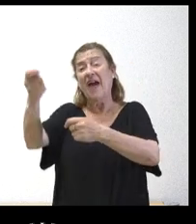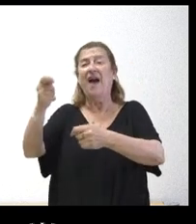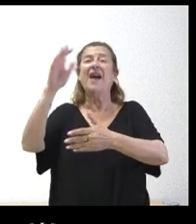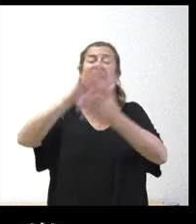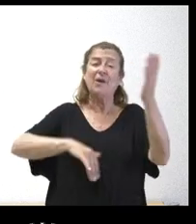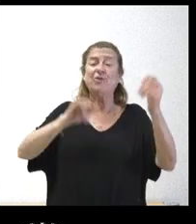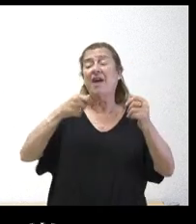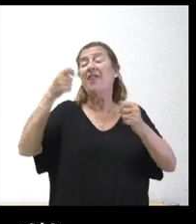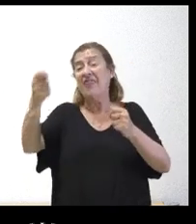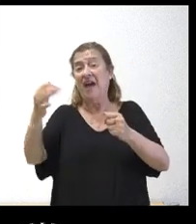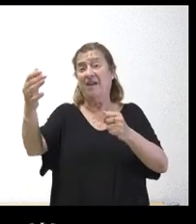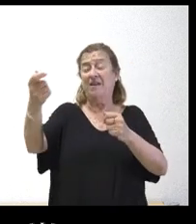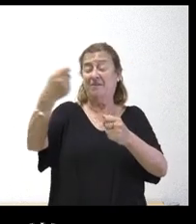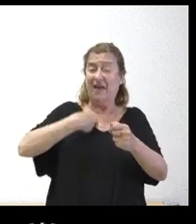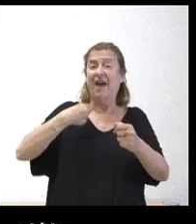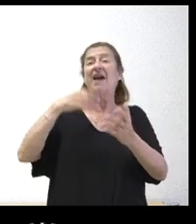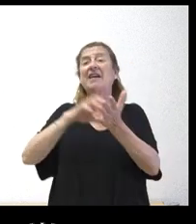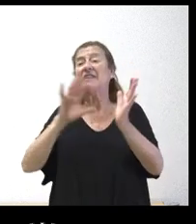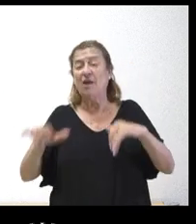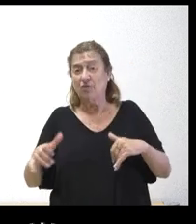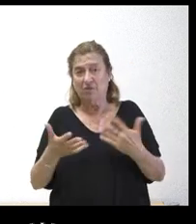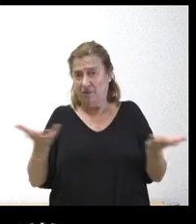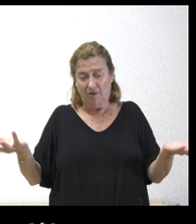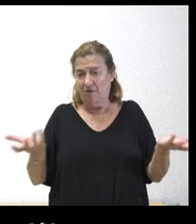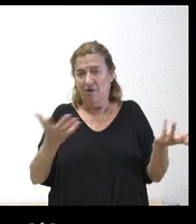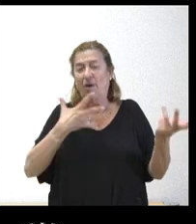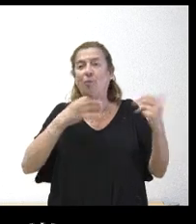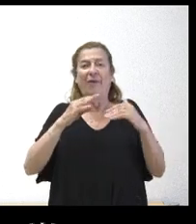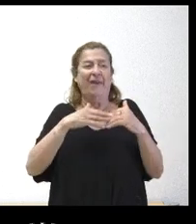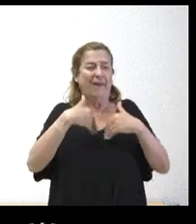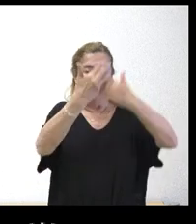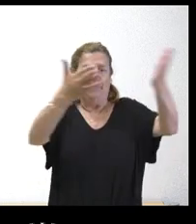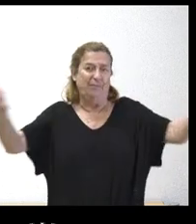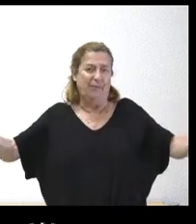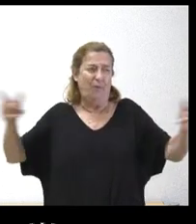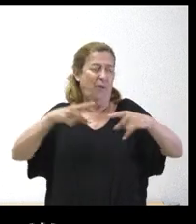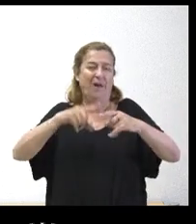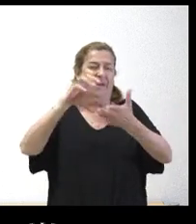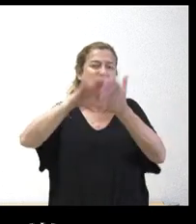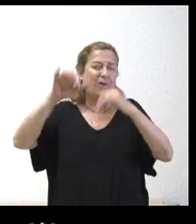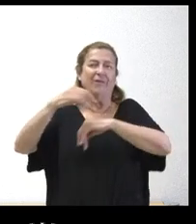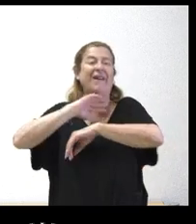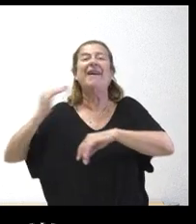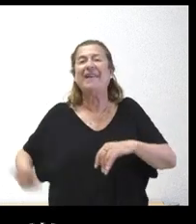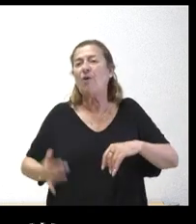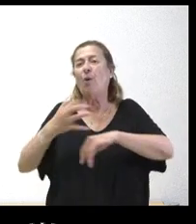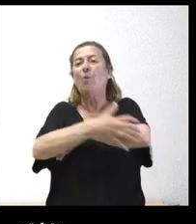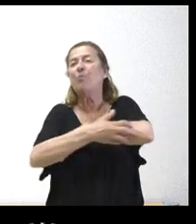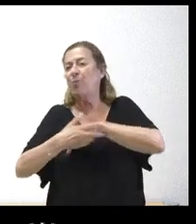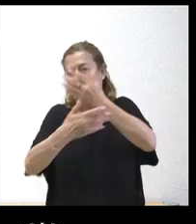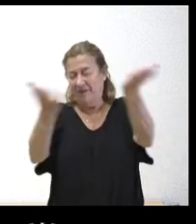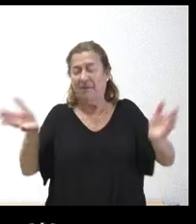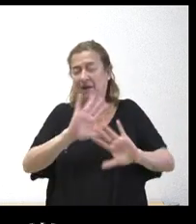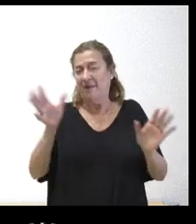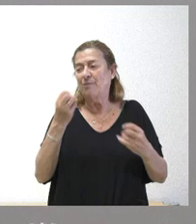recibe Castilla y León se puede extrapolar regiones ricas regiones pobres por precisar nada más muchas